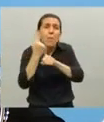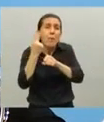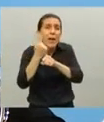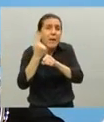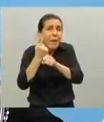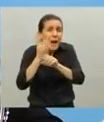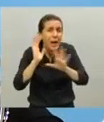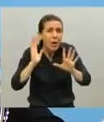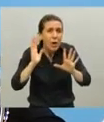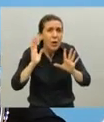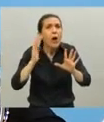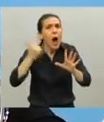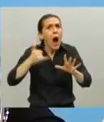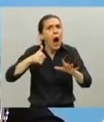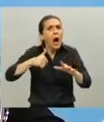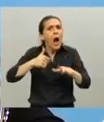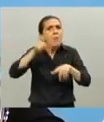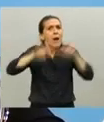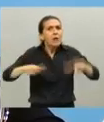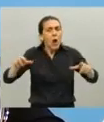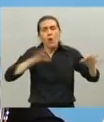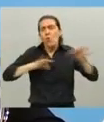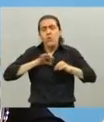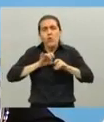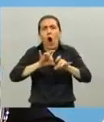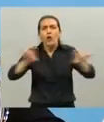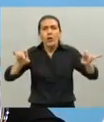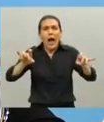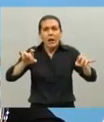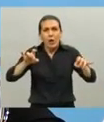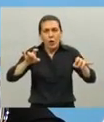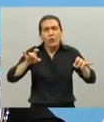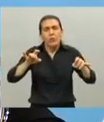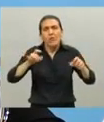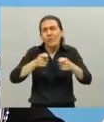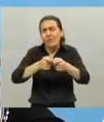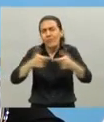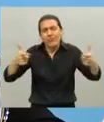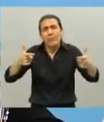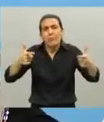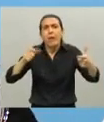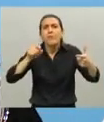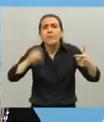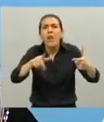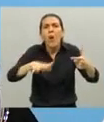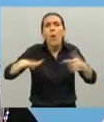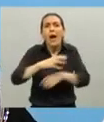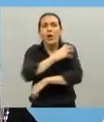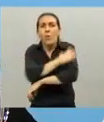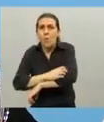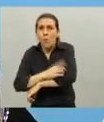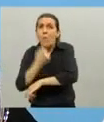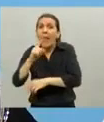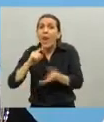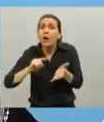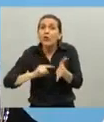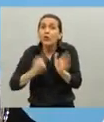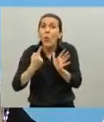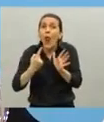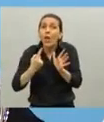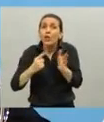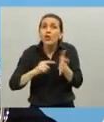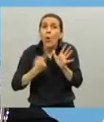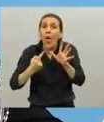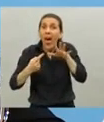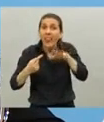los casos crecieron desmedidamente en los barrios populares. Pero en la ciudad de Buenos Aires en la